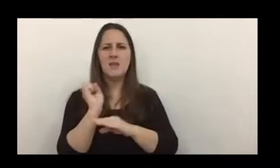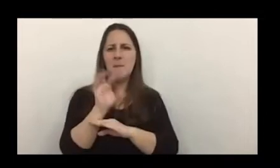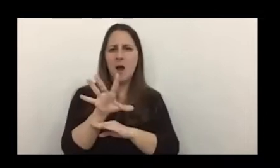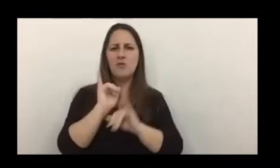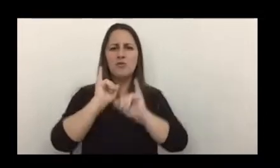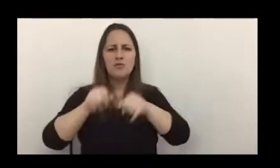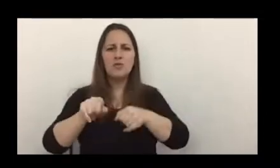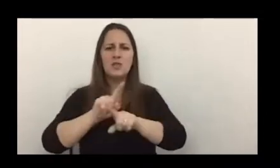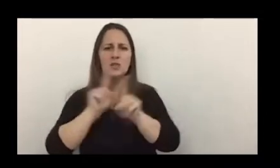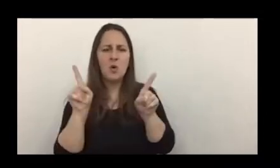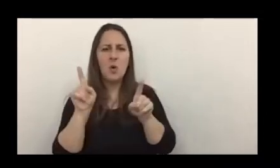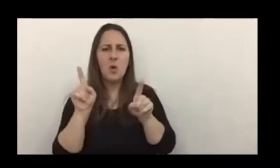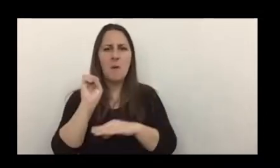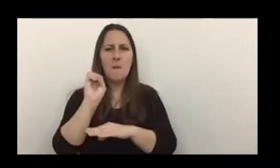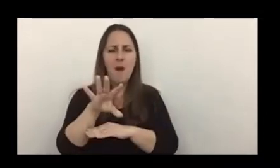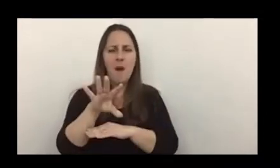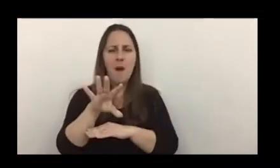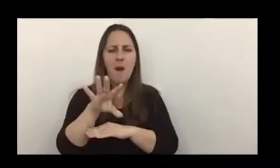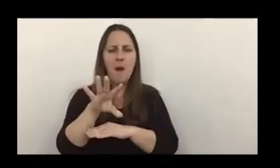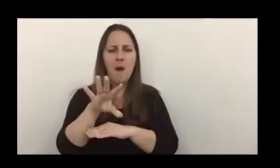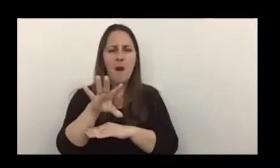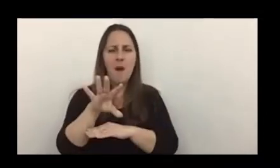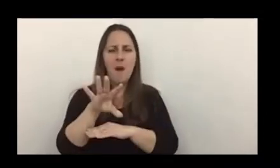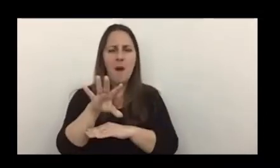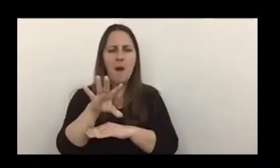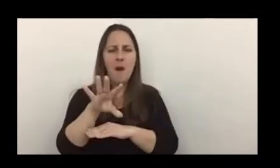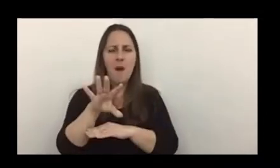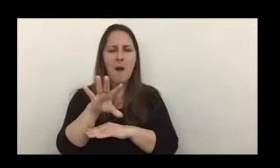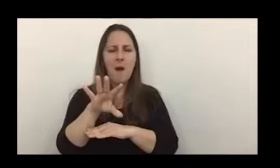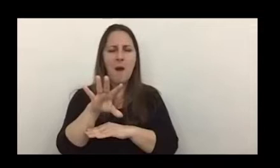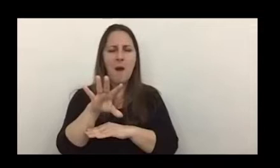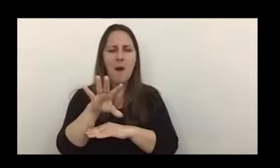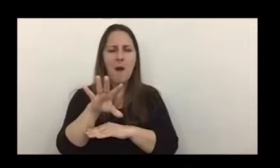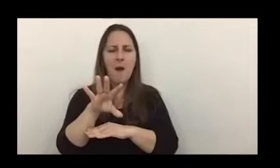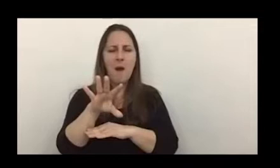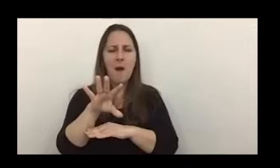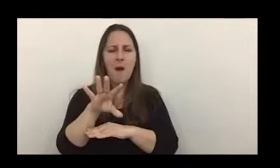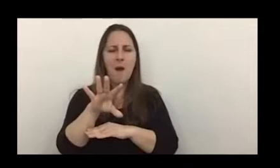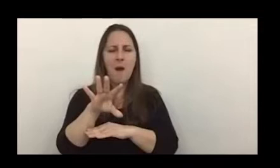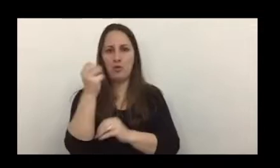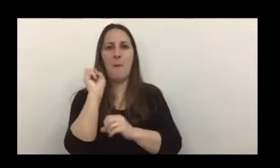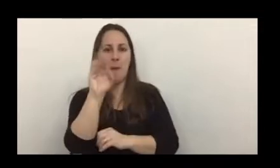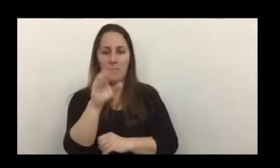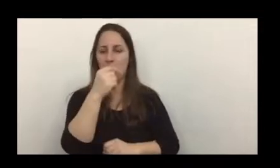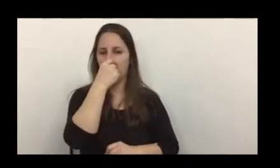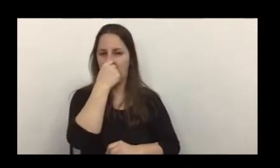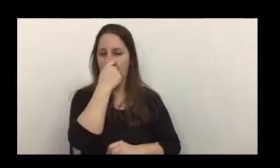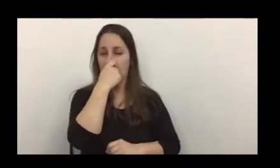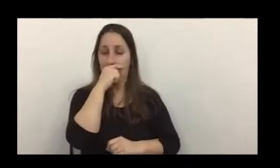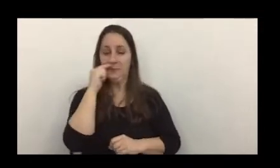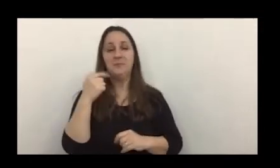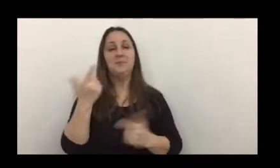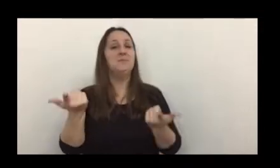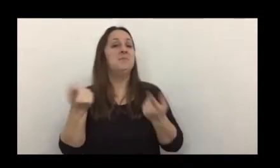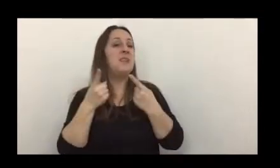enviar material que utilicé para, que utilizaré para esta exposición, así que quedo a